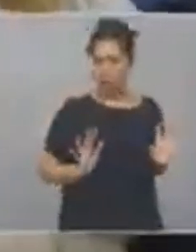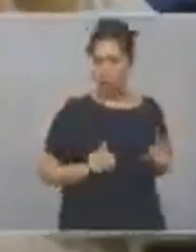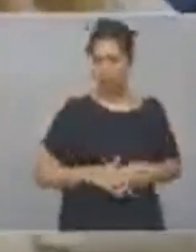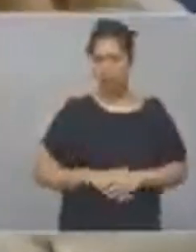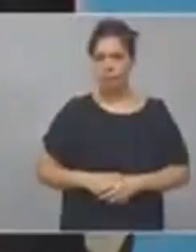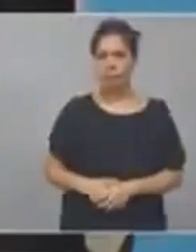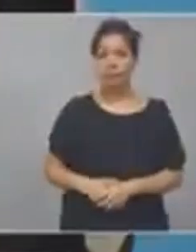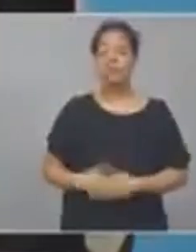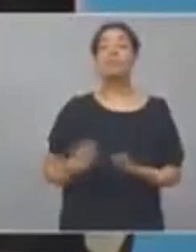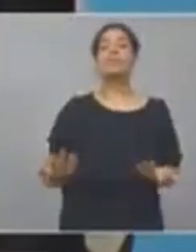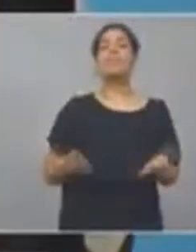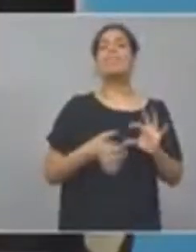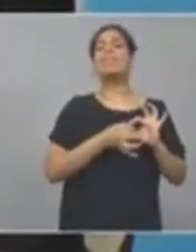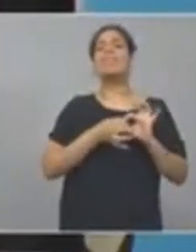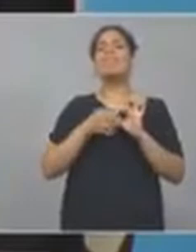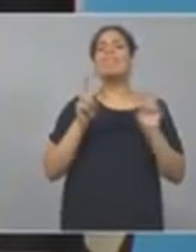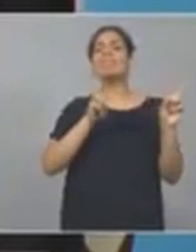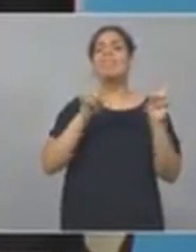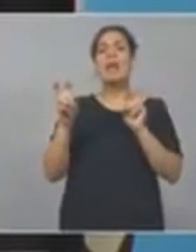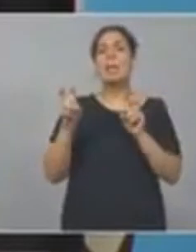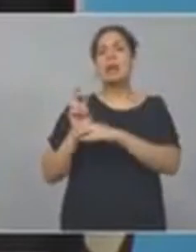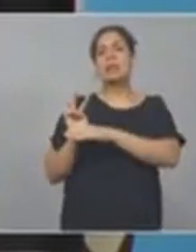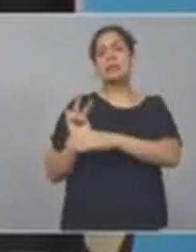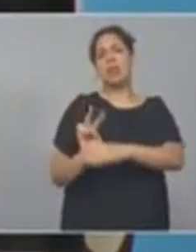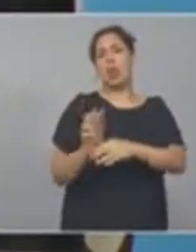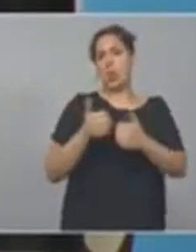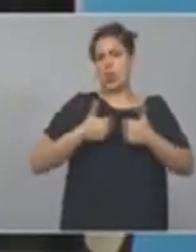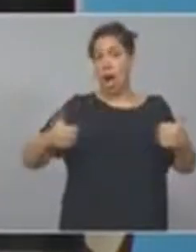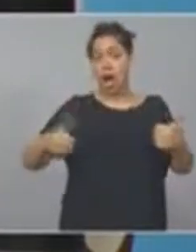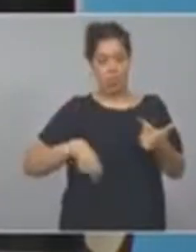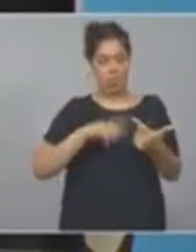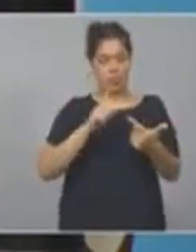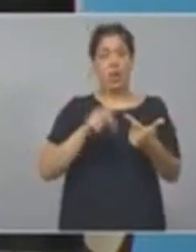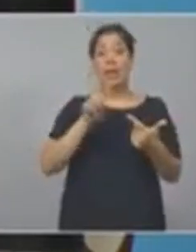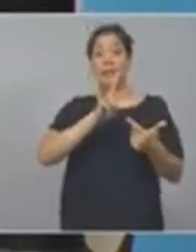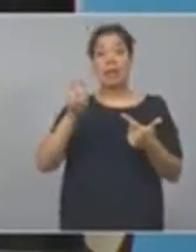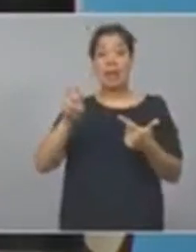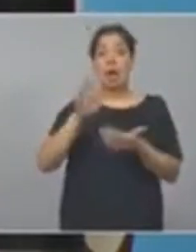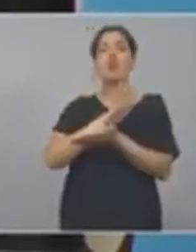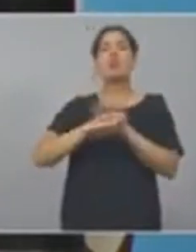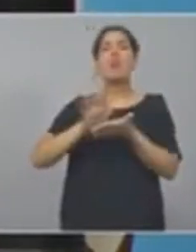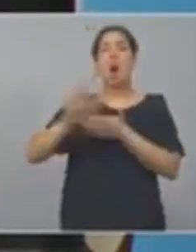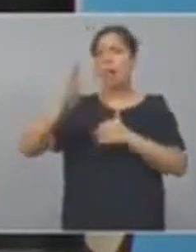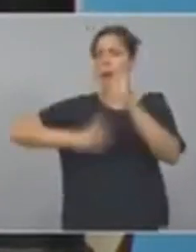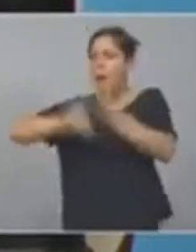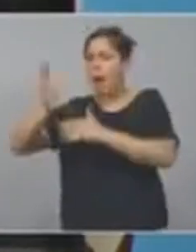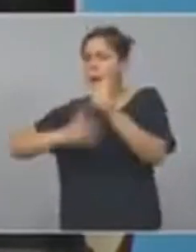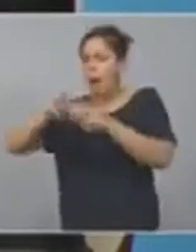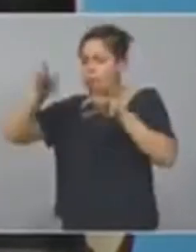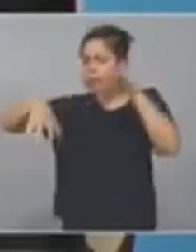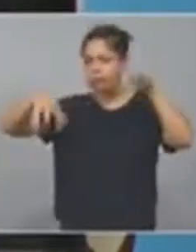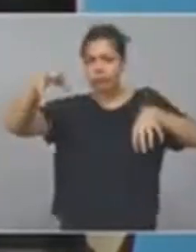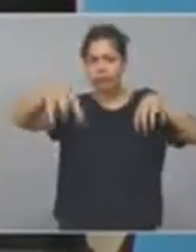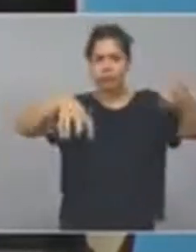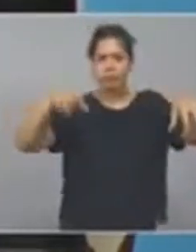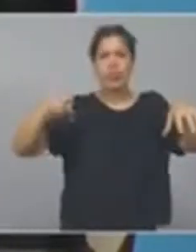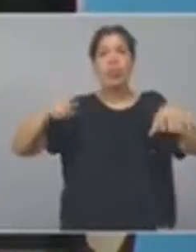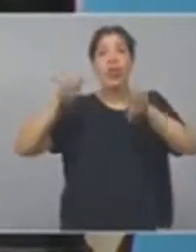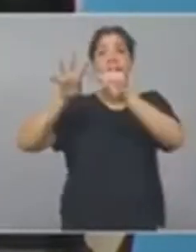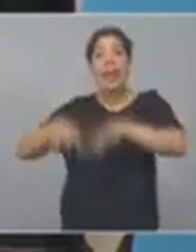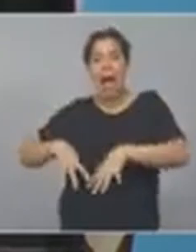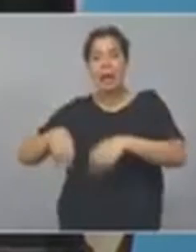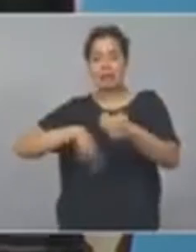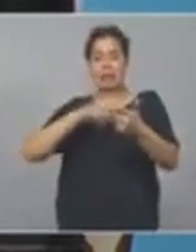que tiene que ver con las nuevas cárceles, que tiene que ver con fondos también educativos de